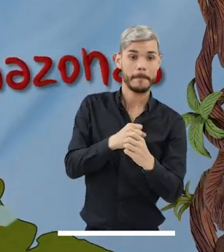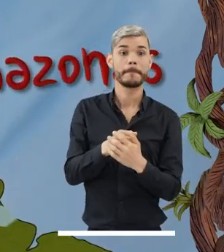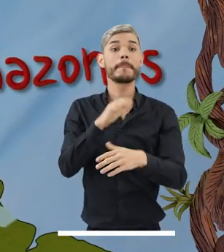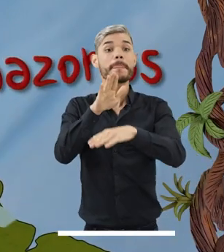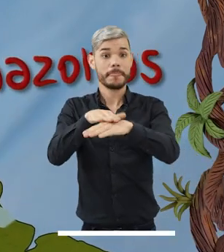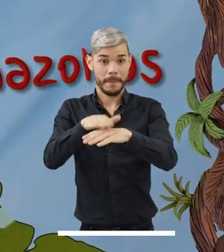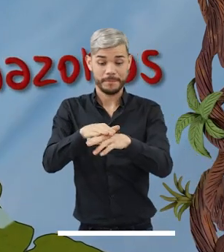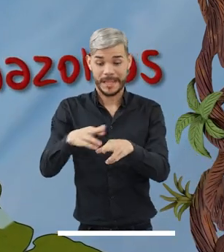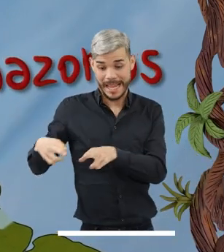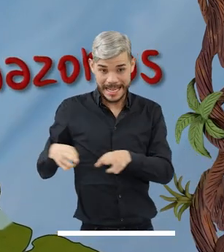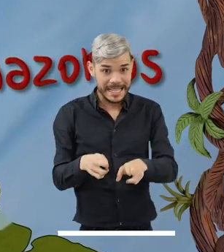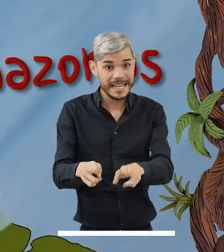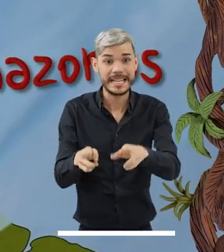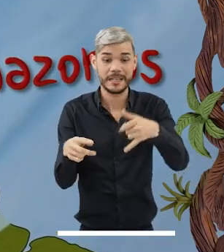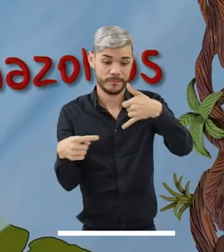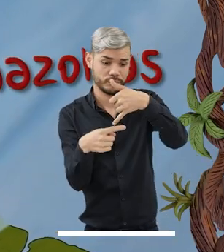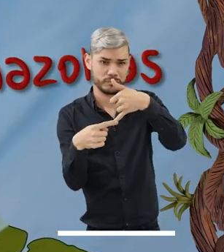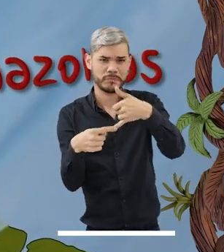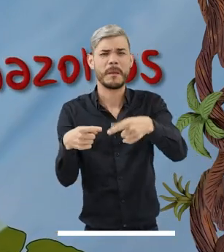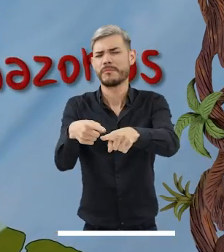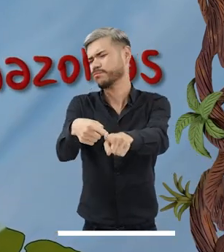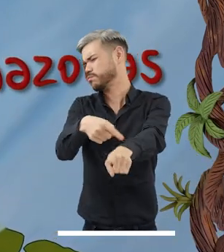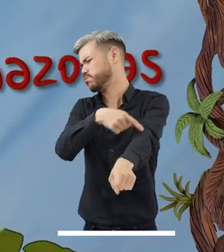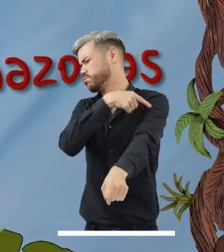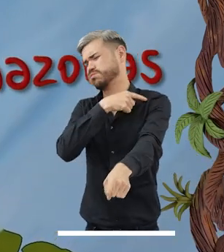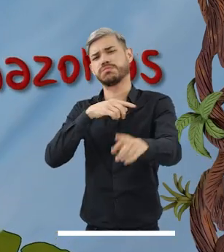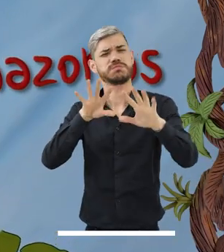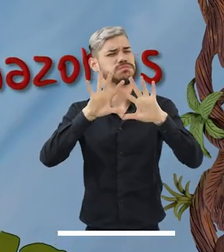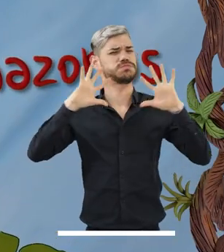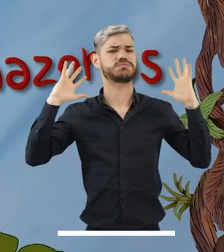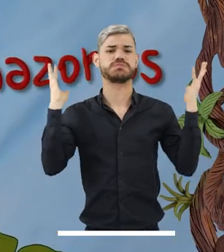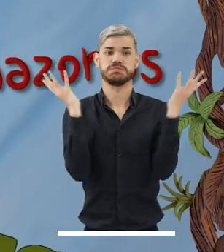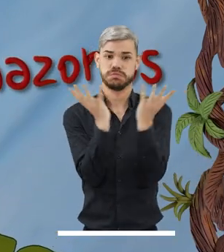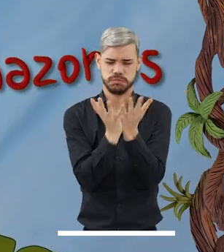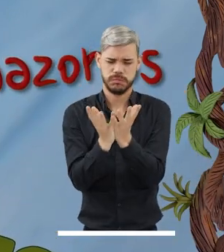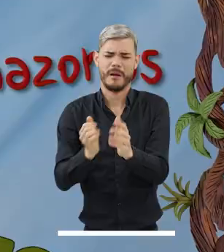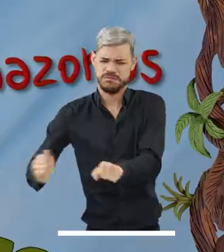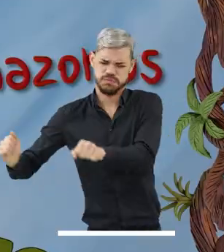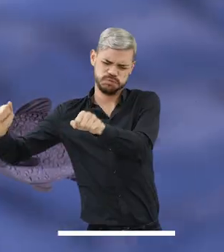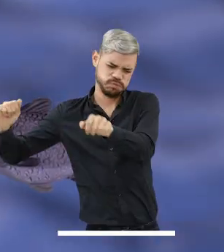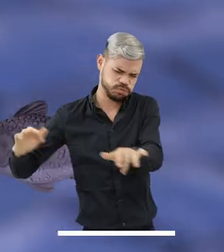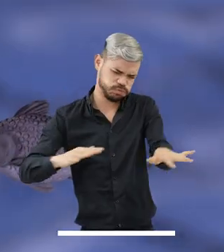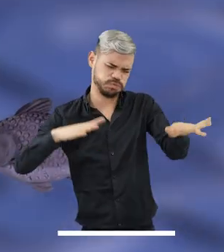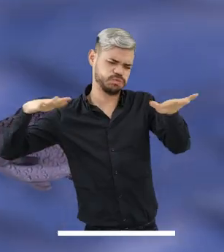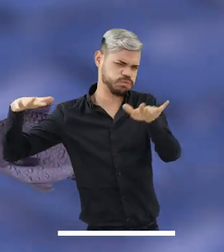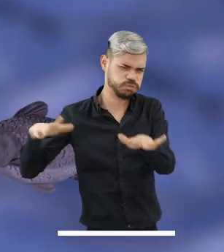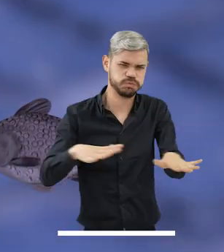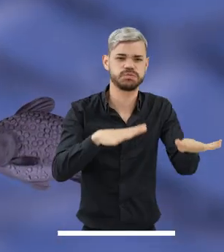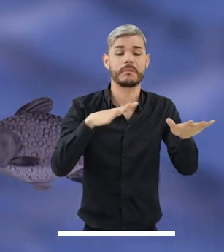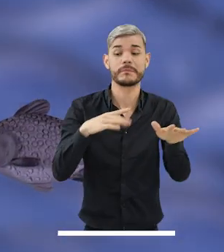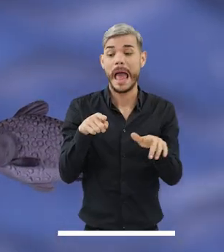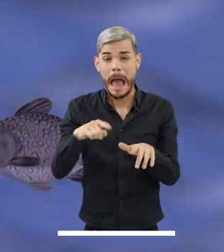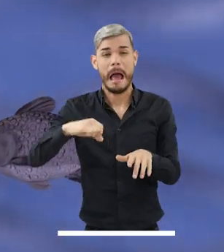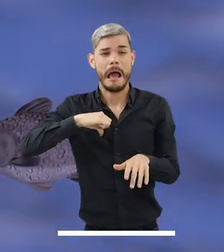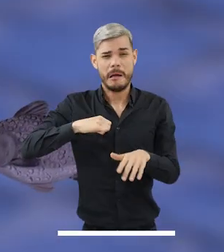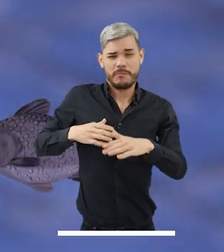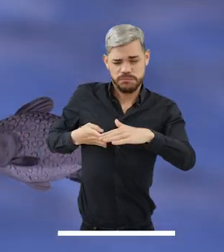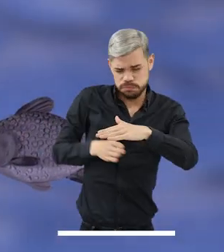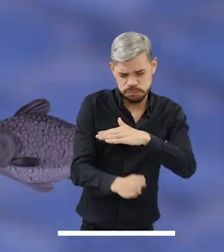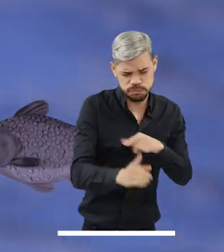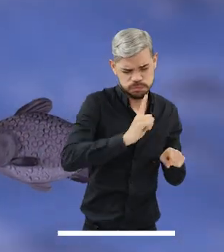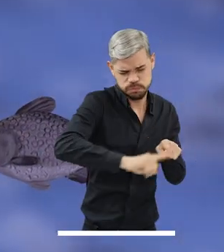y caudaloso del mundo y con mayor diversidad de especies de peces. Muchas de ellas esenciales para la